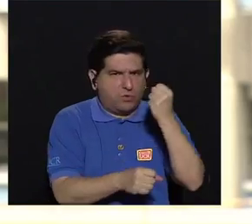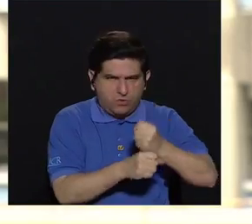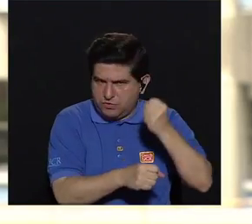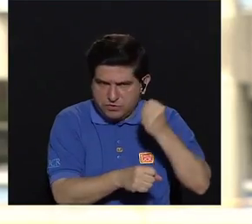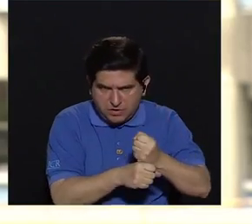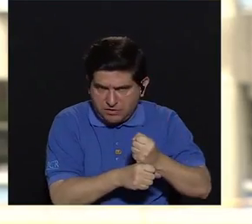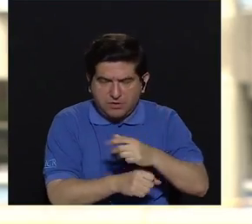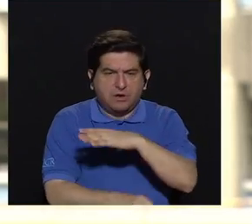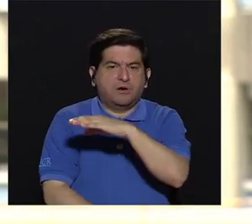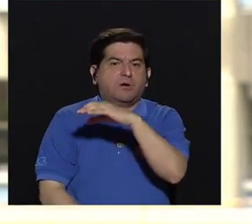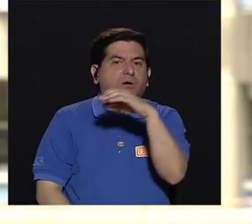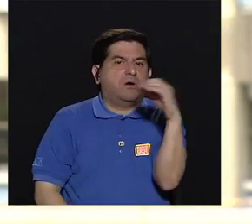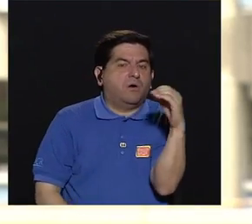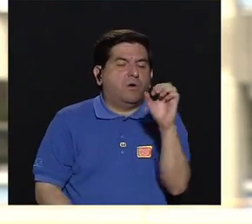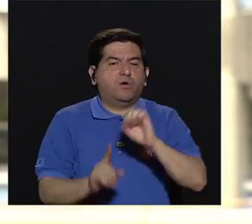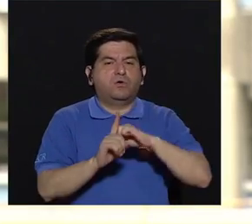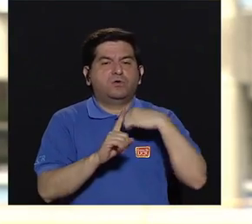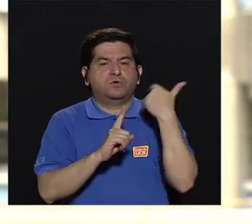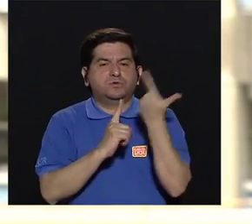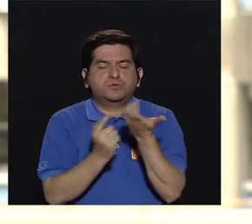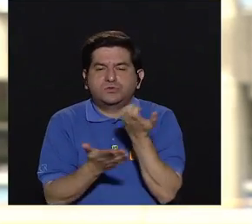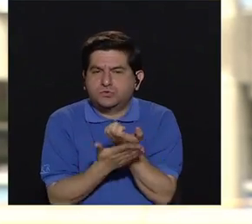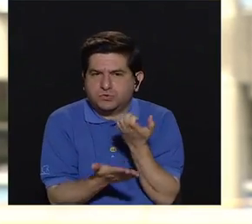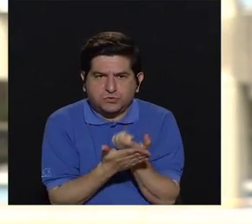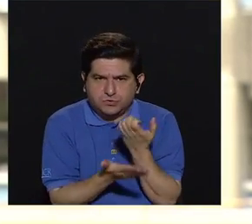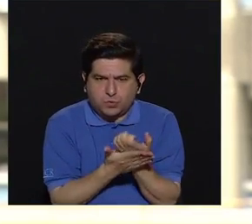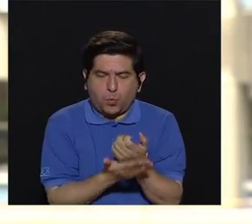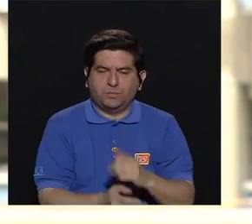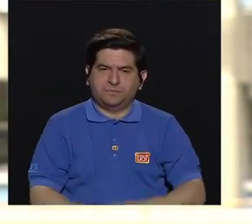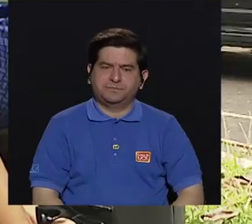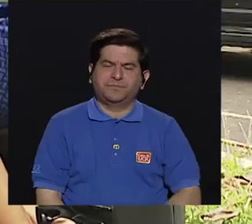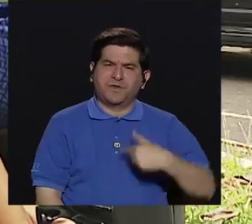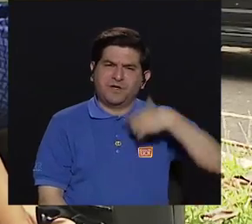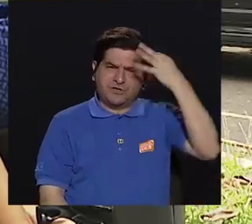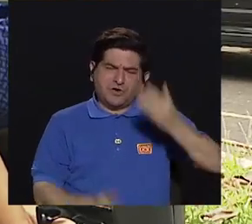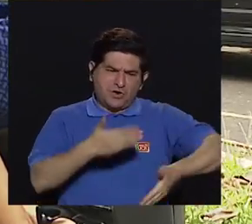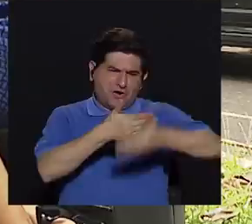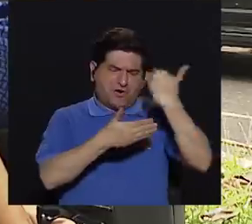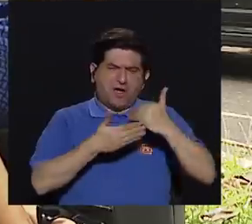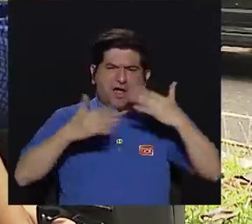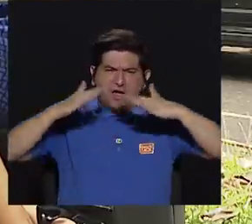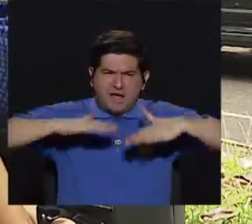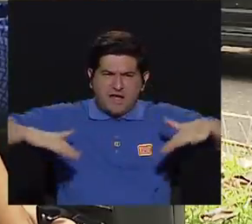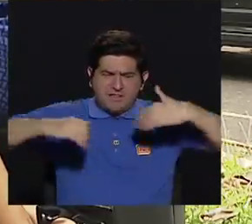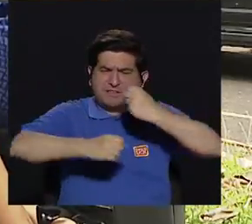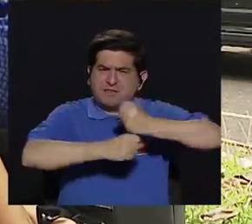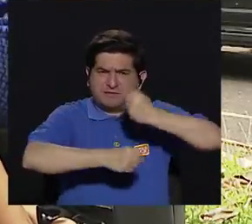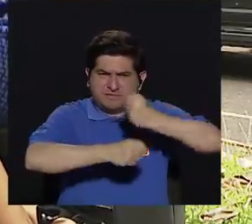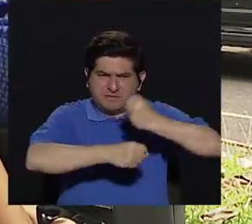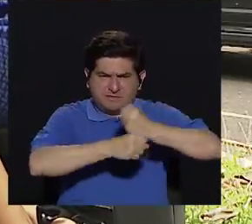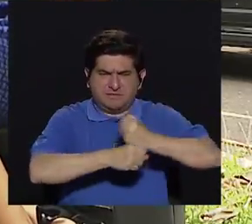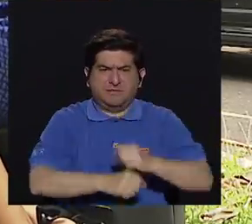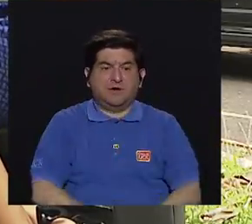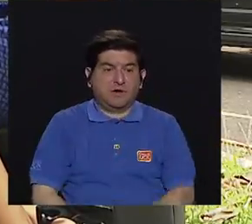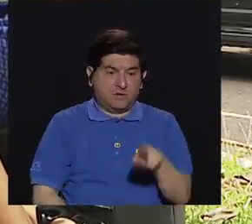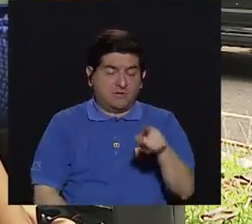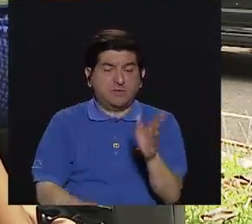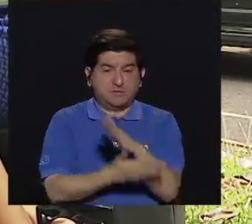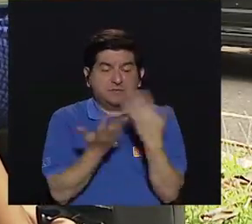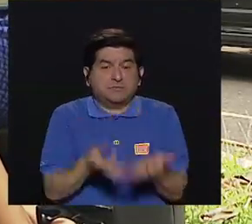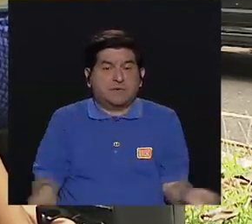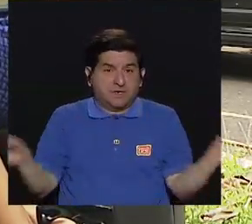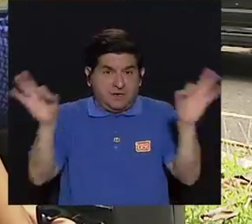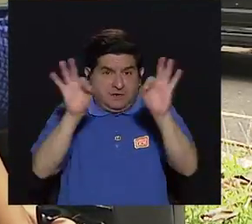laboral, dentro del espacio socioeconómico. Yo creo que antes de entrar en el espacio laboral, que creo que es un